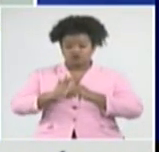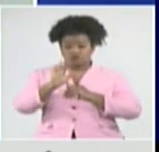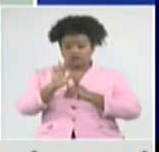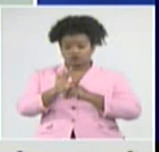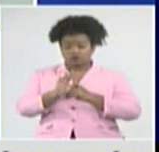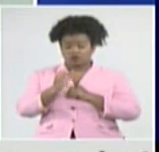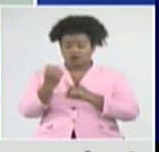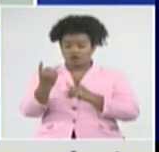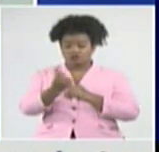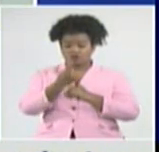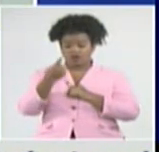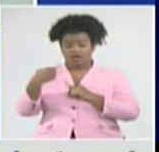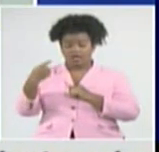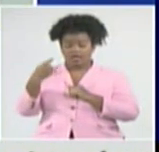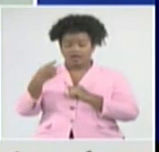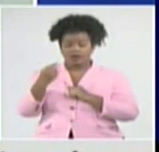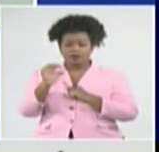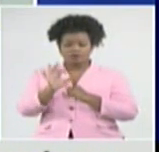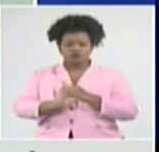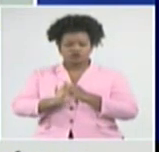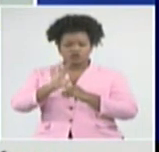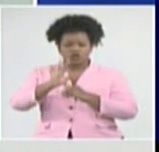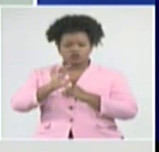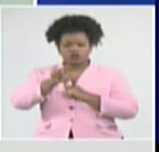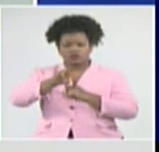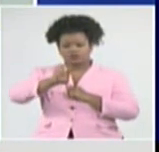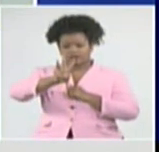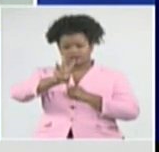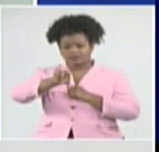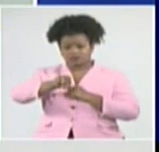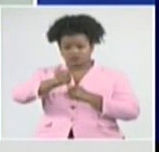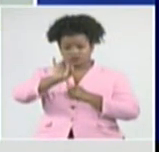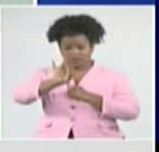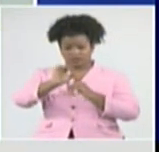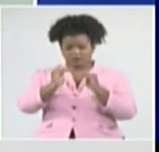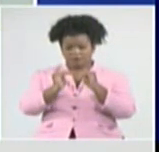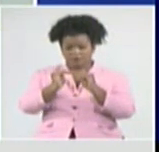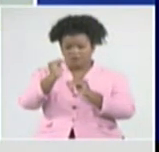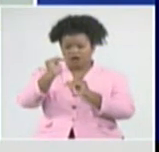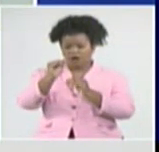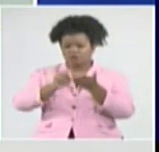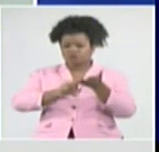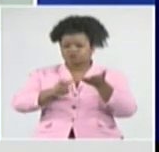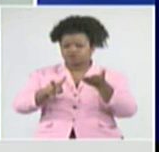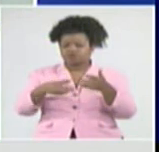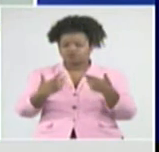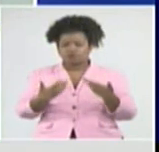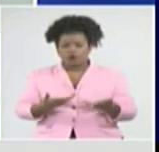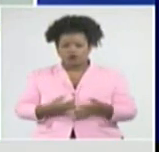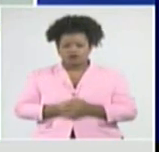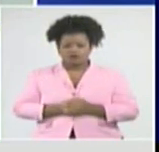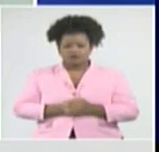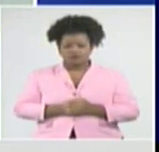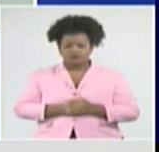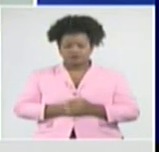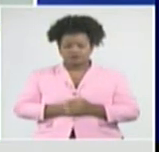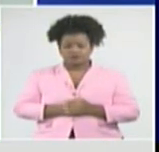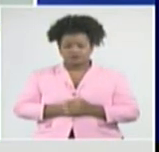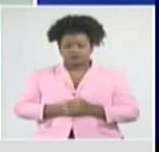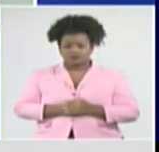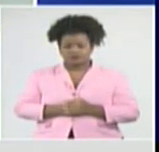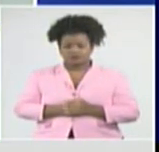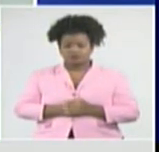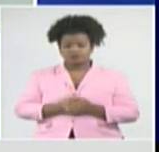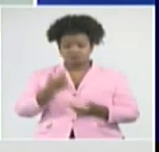estamos hablando de 13,3%. Las provincias que tienen una positividad mayor, ahí las tienen.